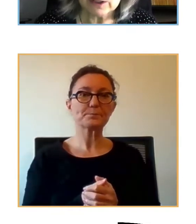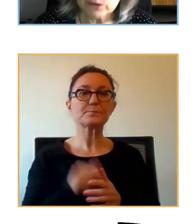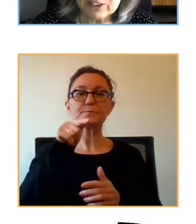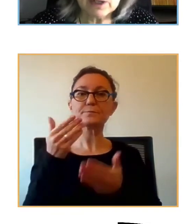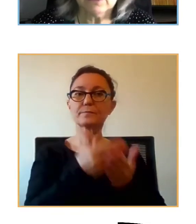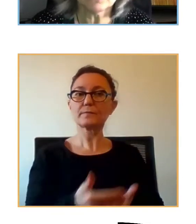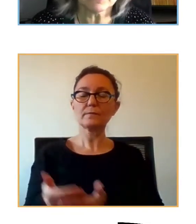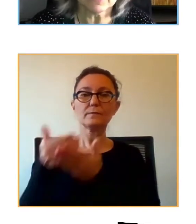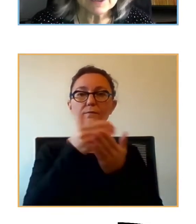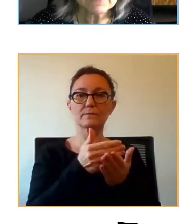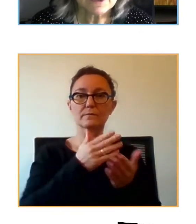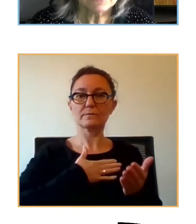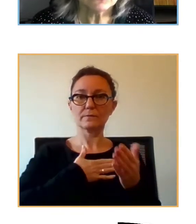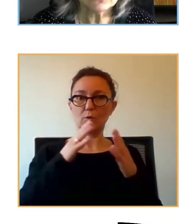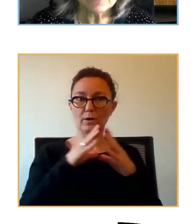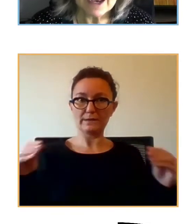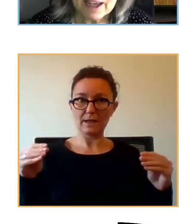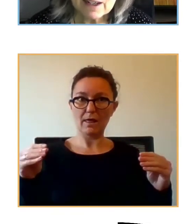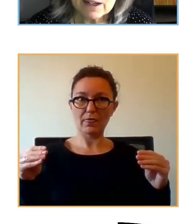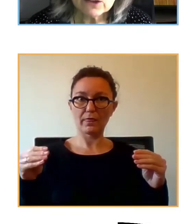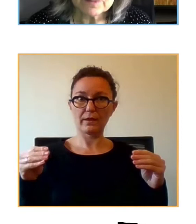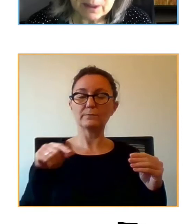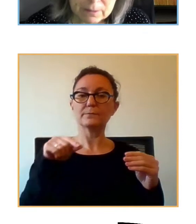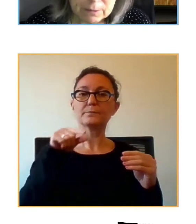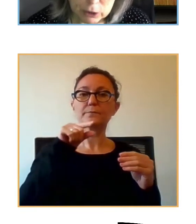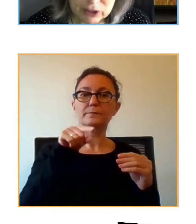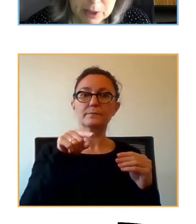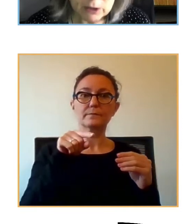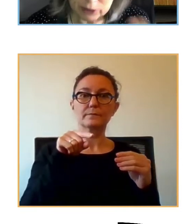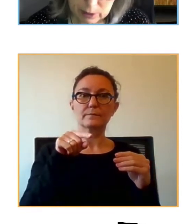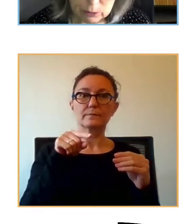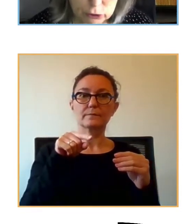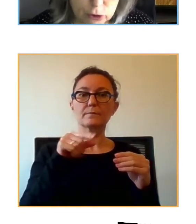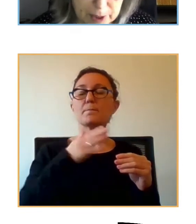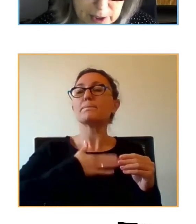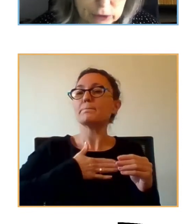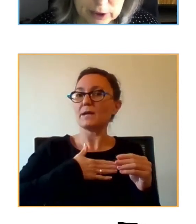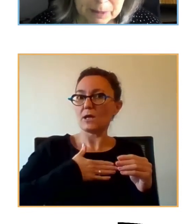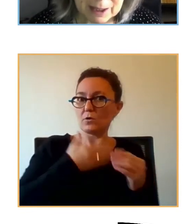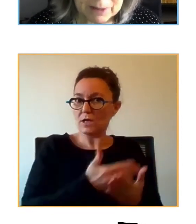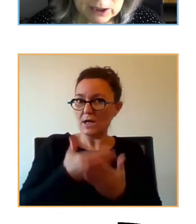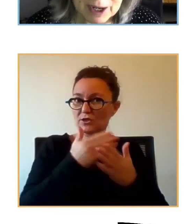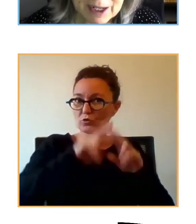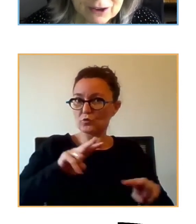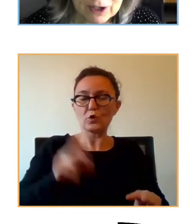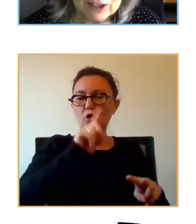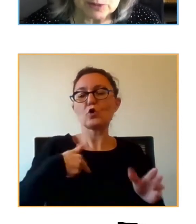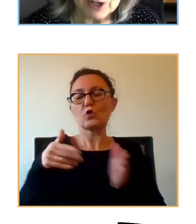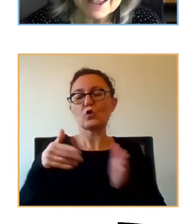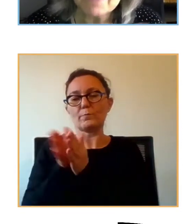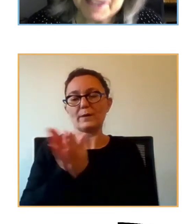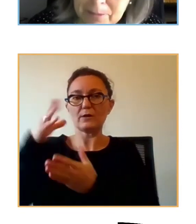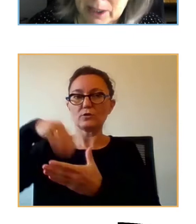un estudio de nuestra universidad donde aquí han querido no es mío es de unos compañeros del departamento han querido